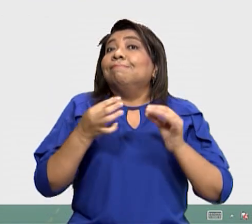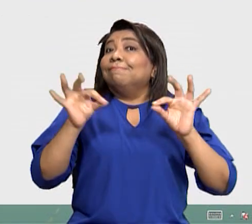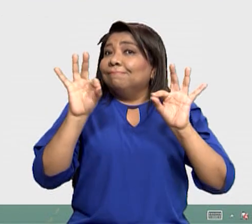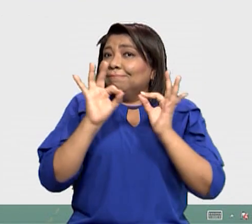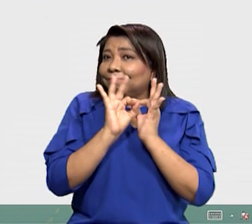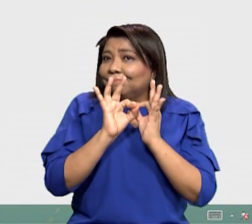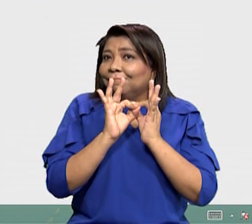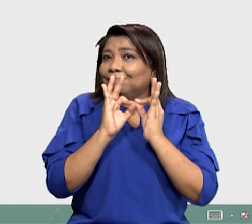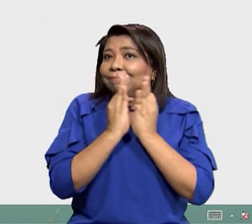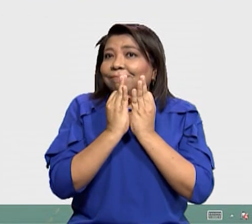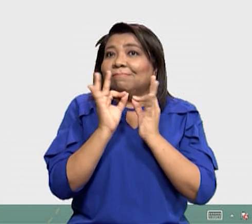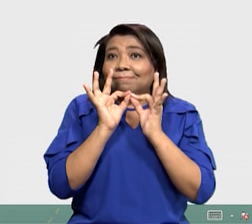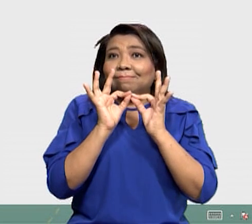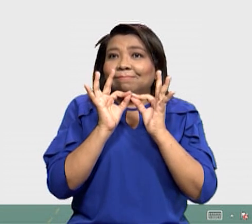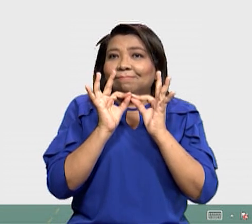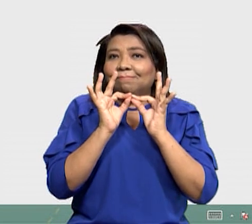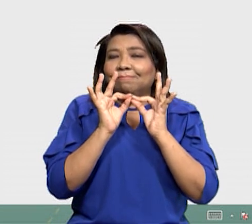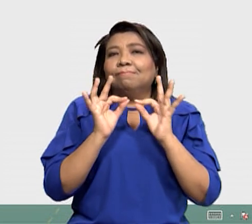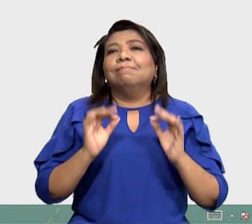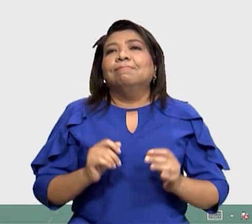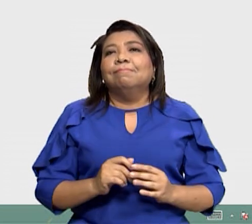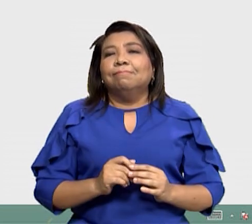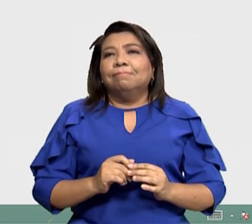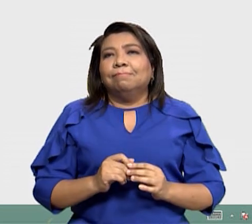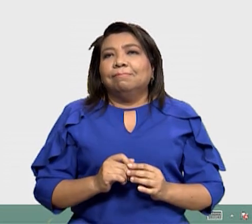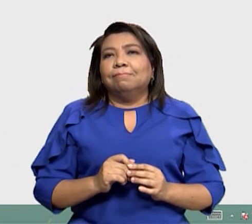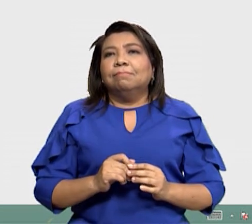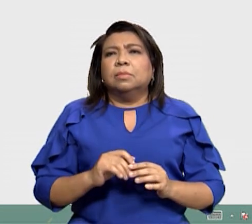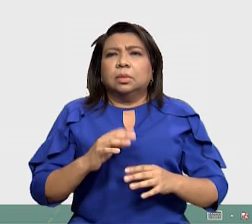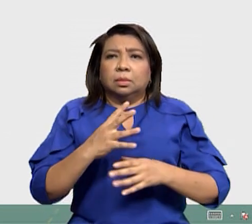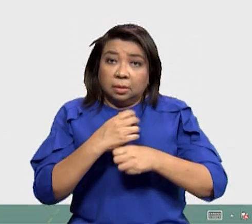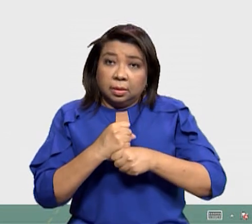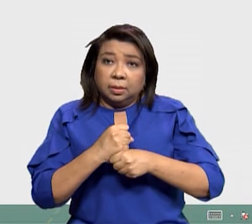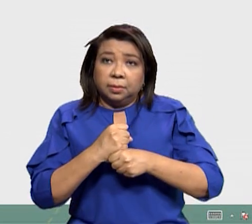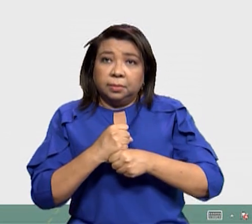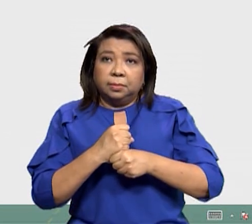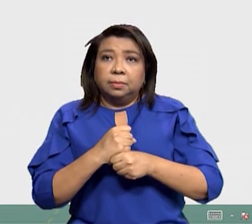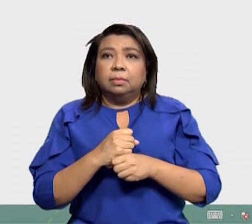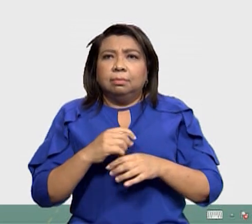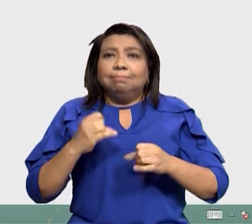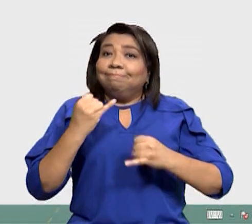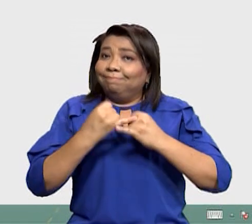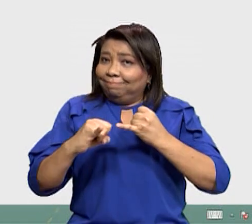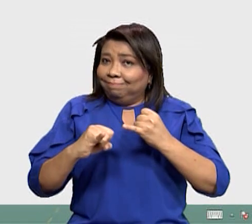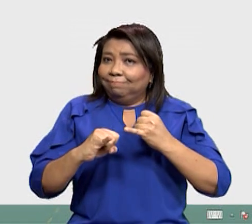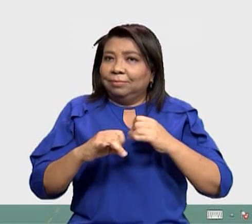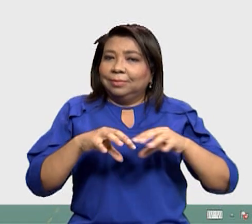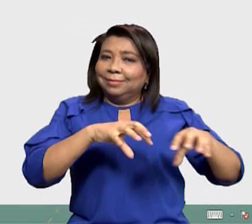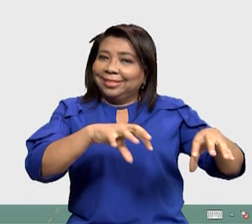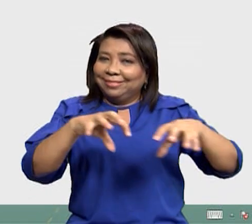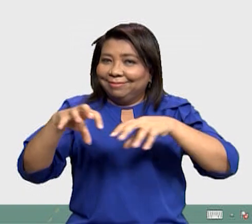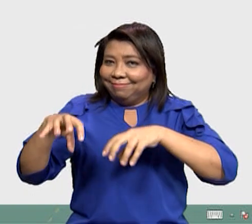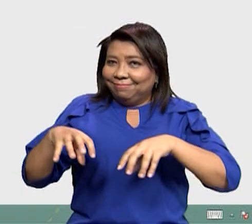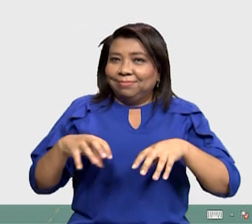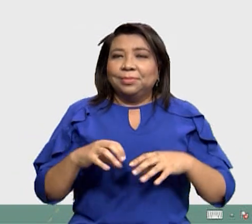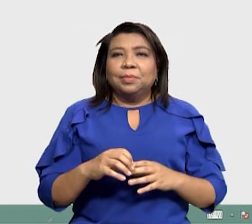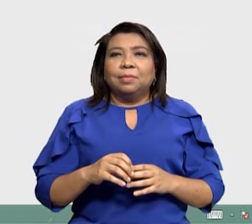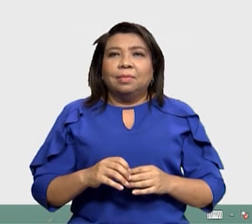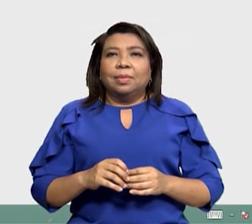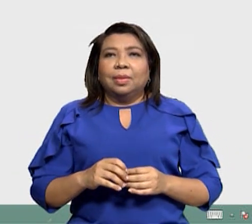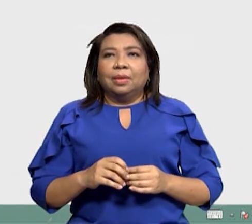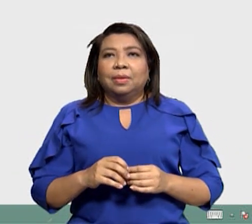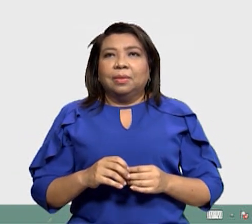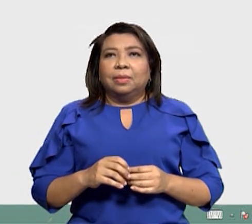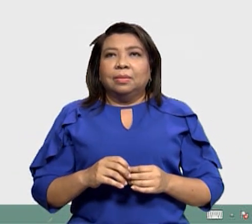¿Ok? Muy bien Después de realizado Esta actividad Entonces vamos a poder Iniciar